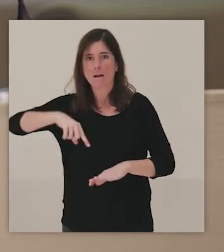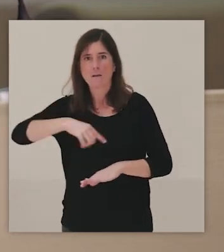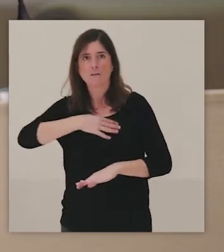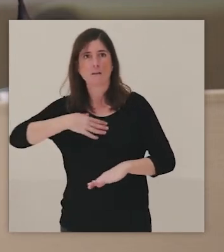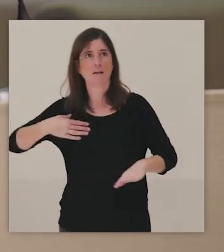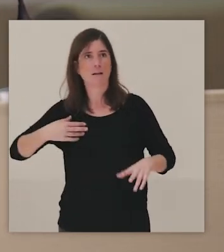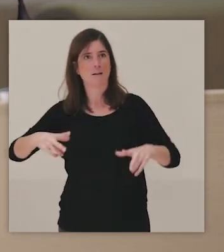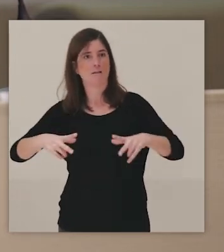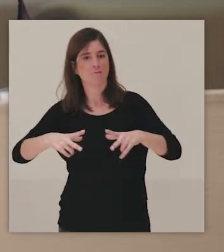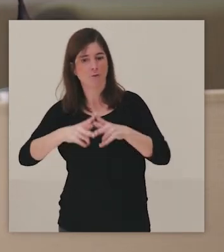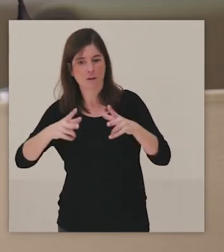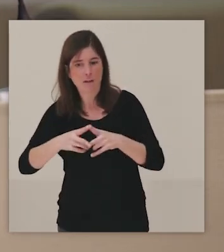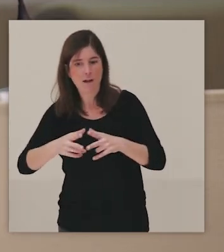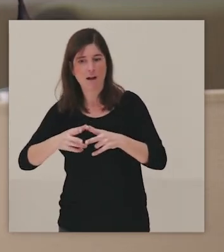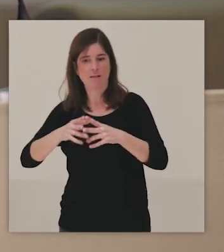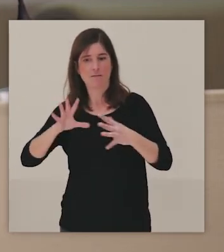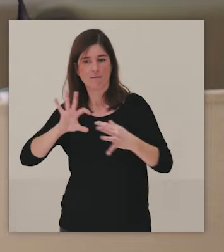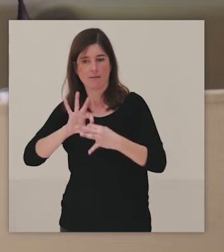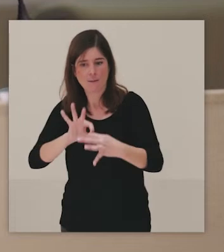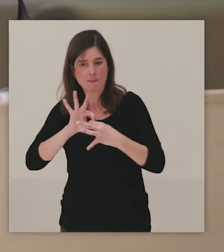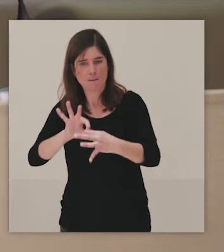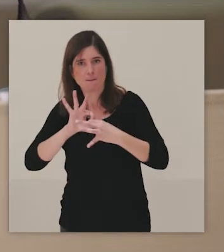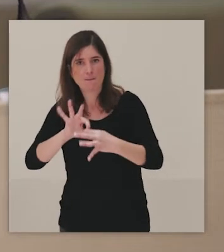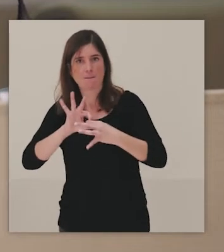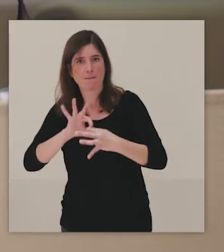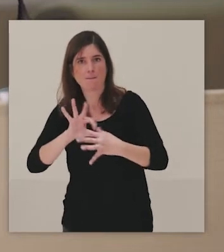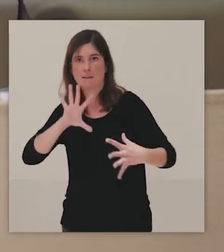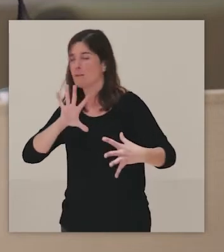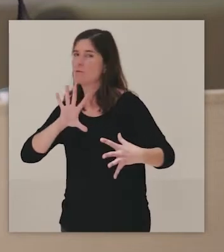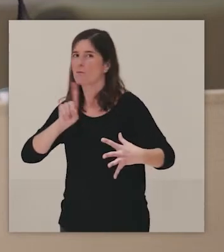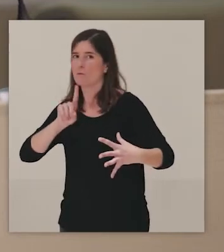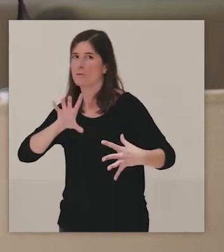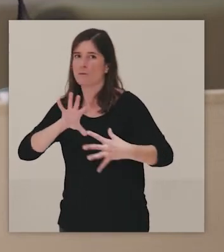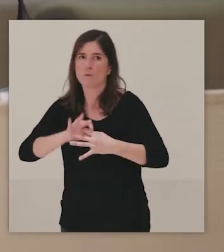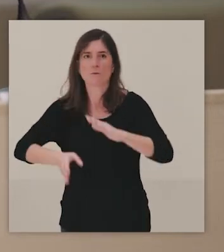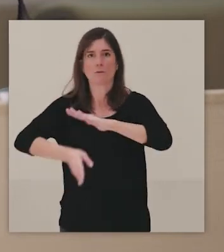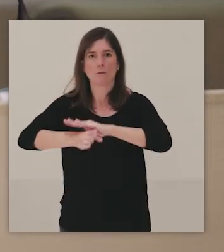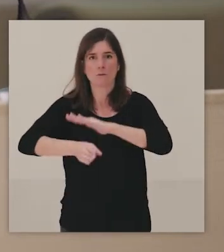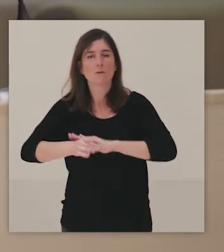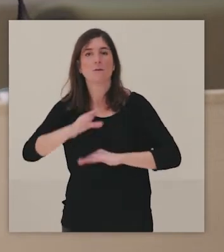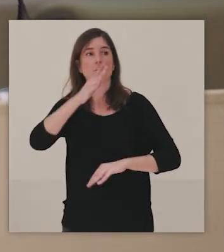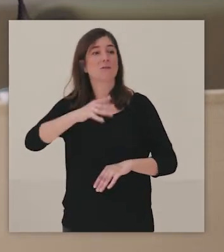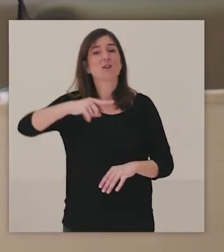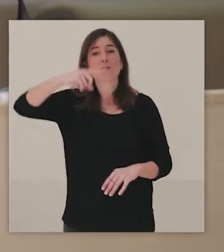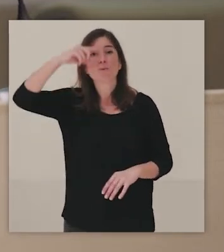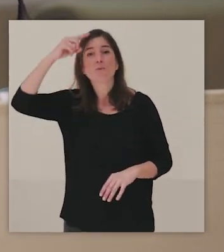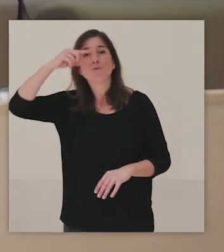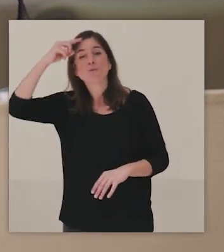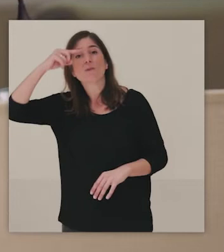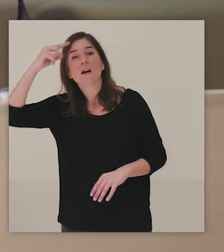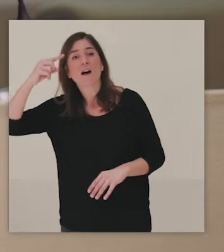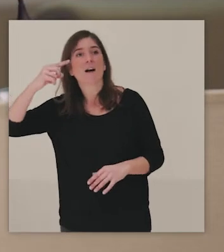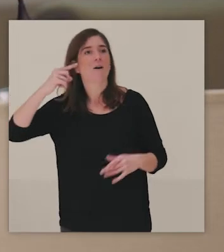vínculo con la sociedad o con un entorno, no sé, yo creo que a todos, ¿no? La cultura,